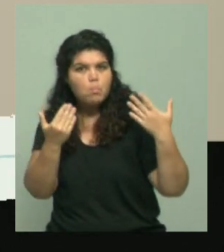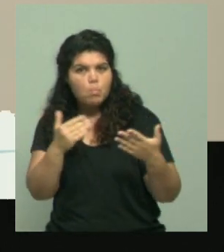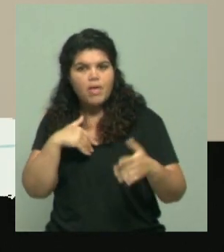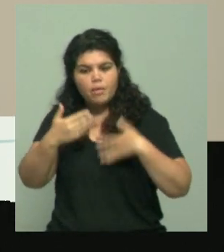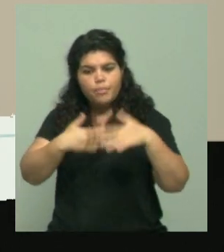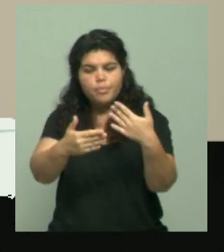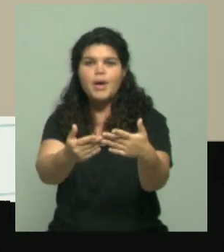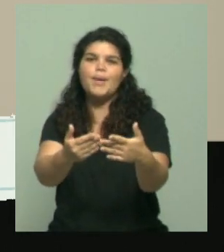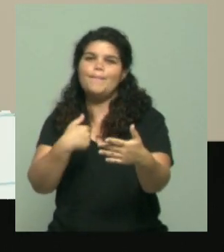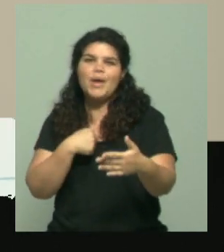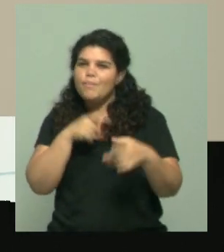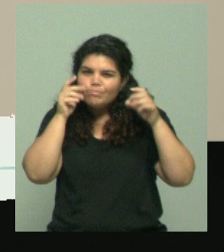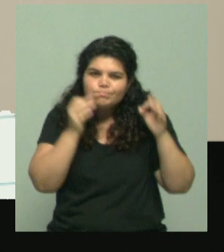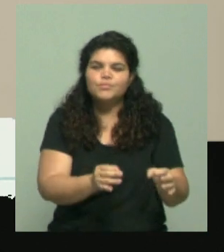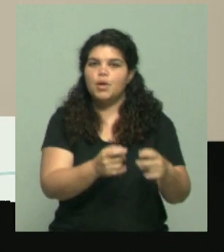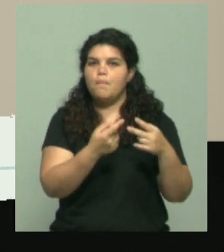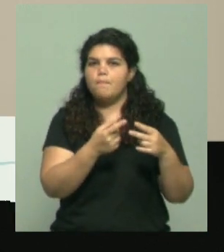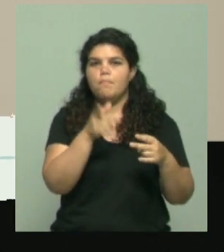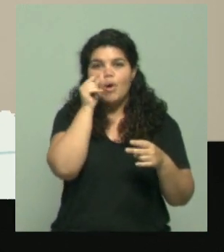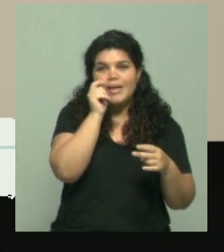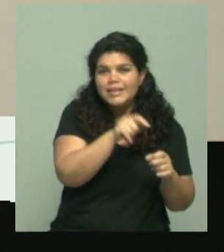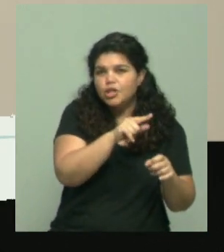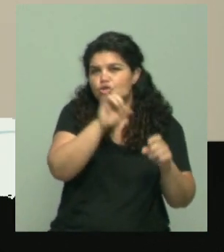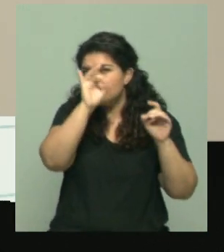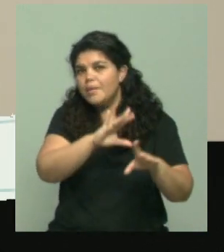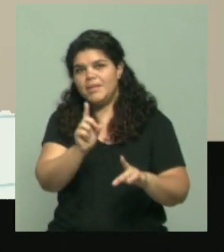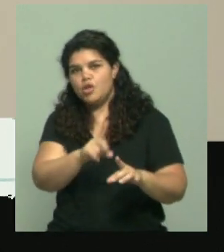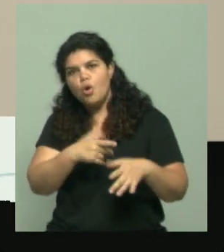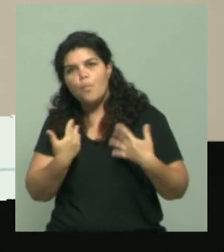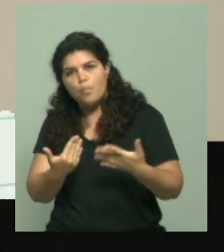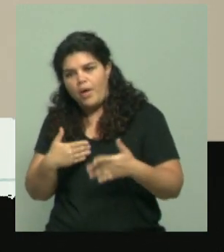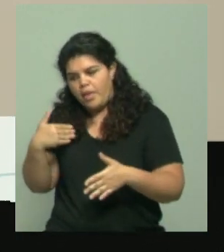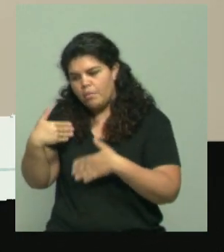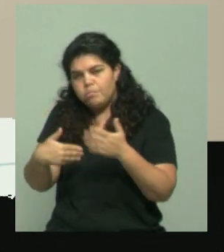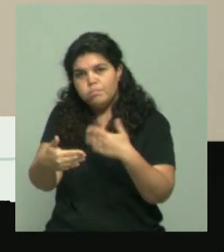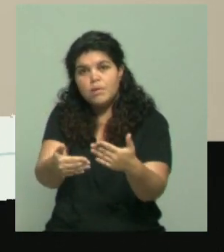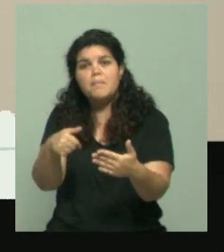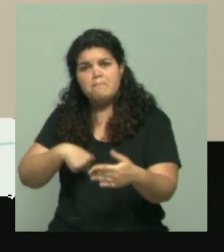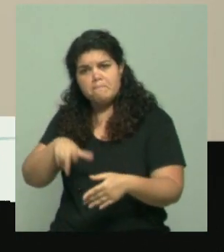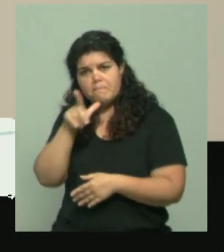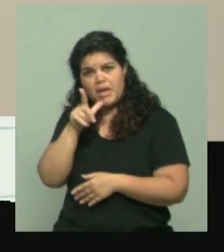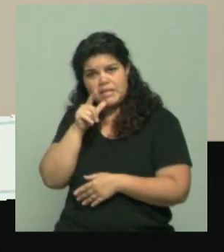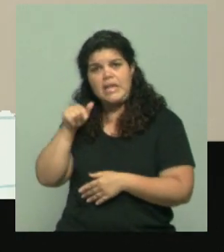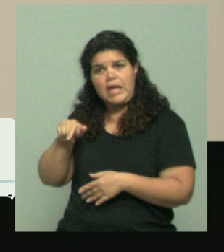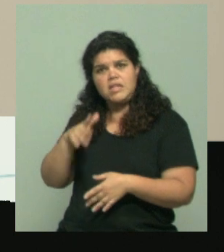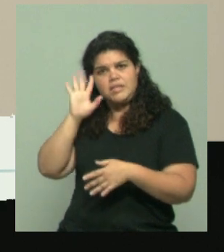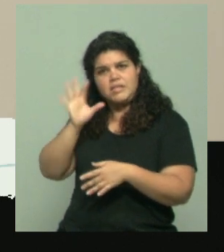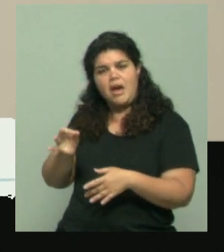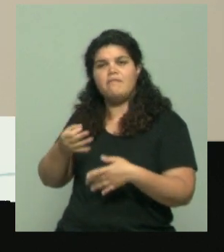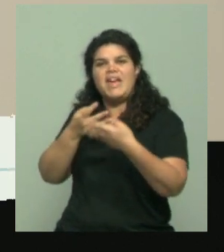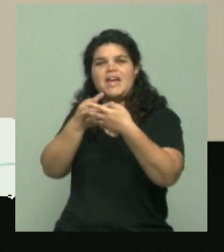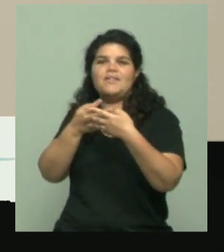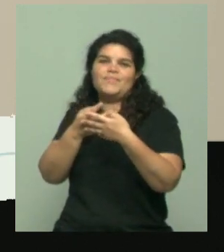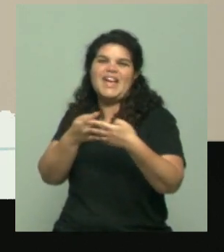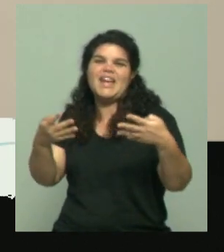lo técnico. Veremos si nos sorprende. Creo que tiene las capacidades en materia de relaciones, hay que ver si puede llegar a